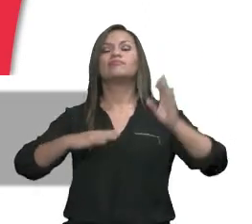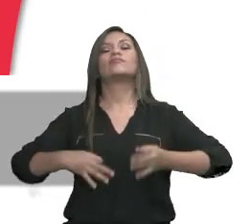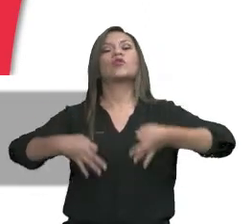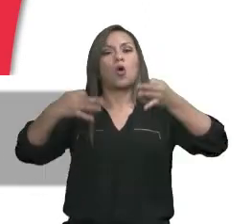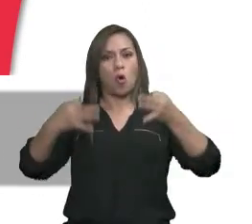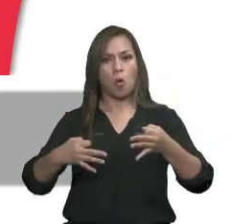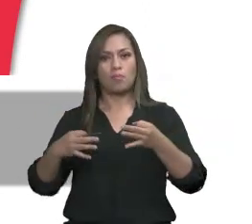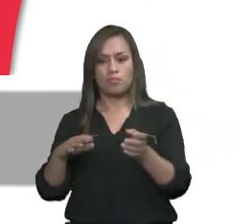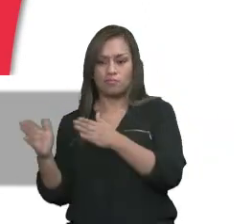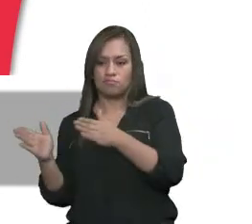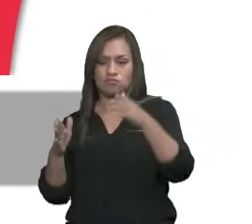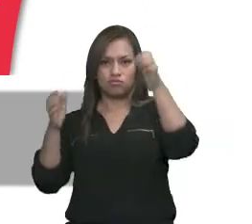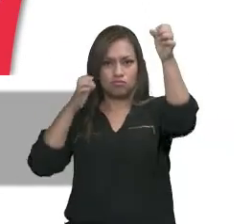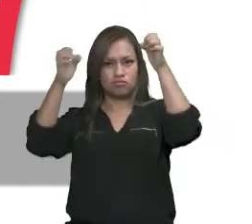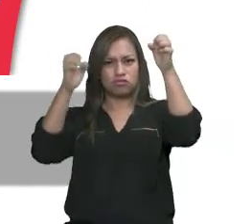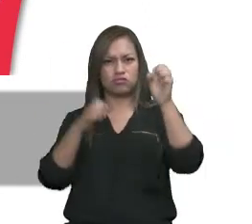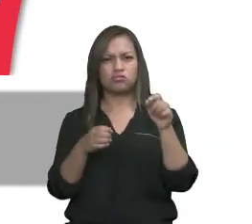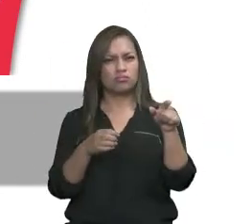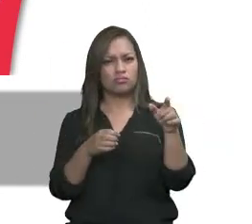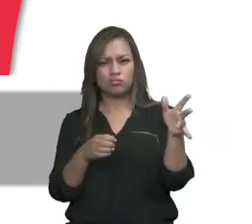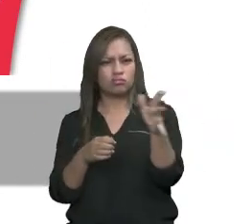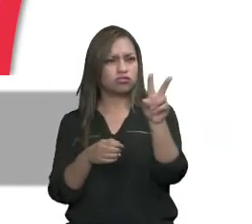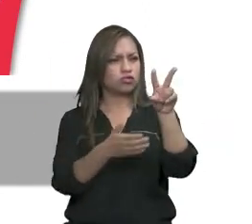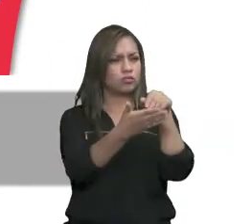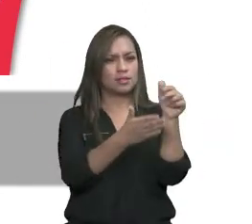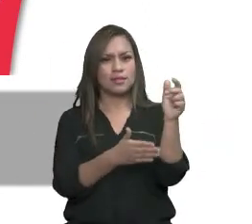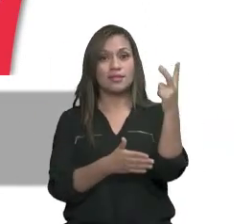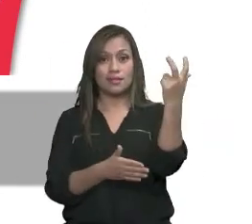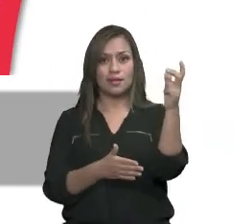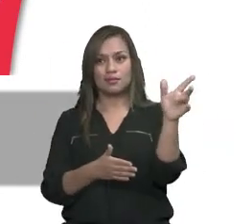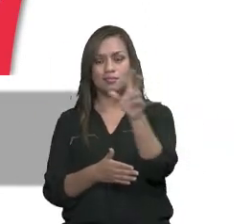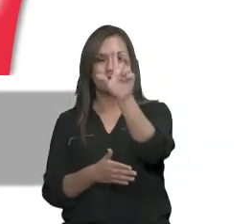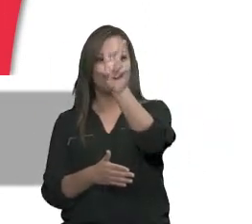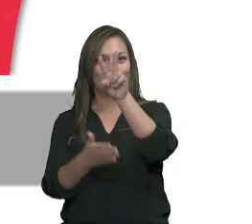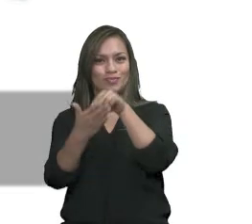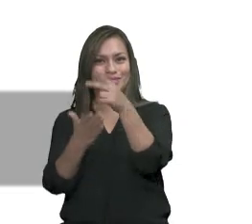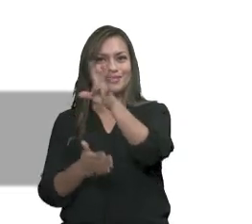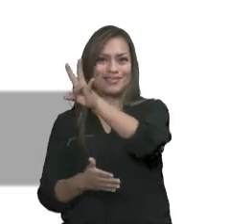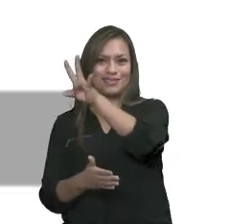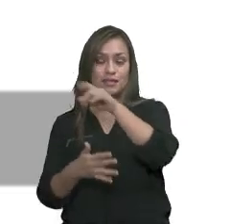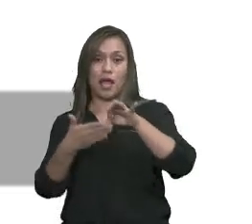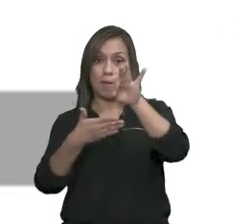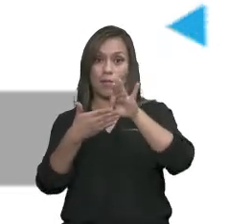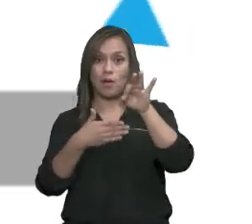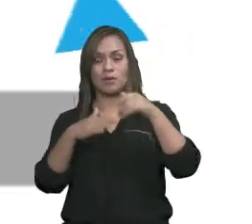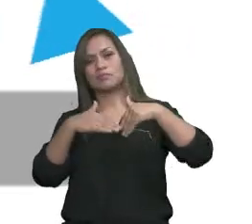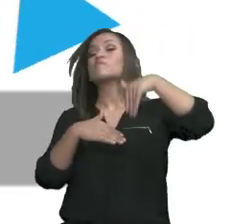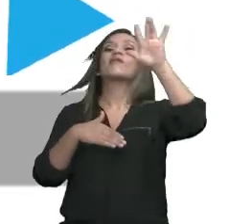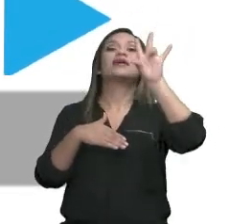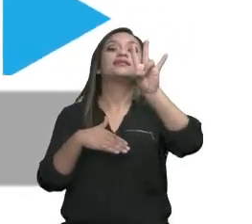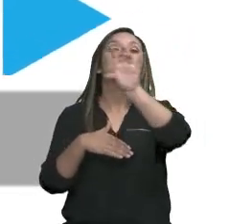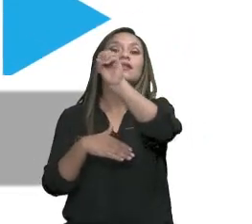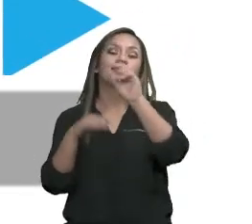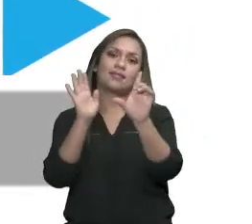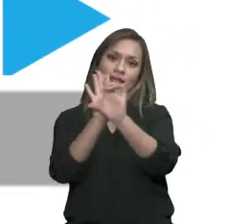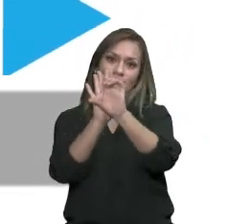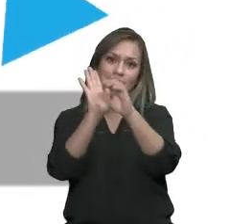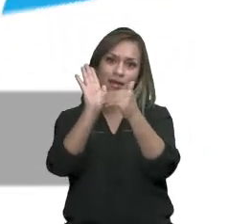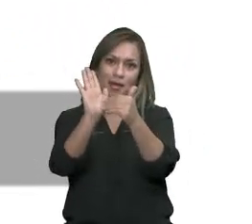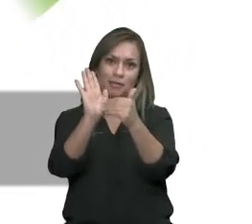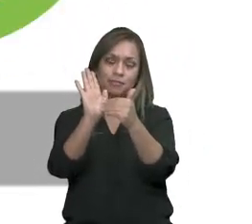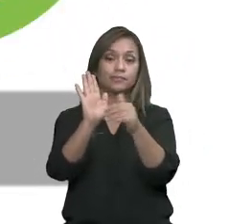trabajo programado durante el periodo 2013-2017. Aprobamos más de 70 leyes.